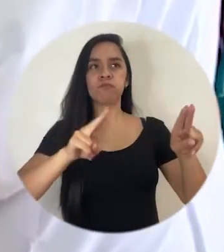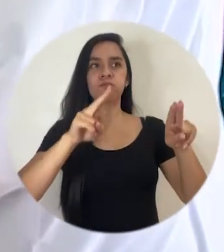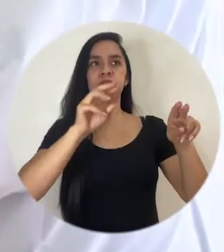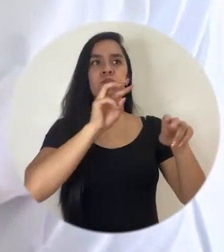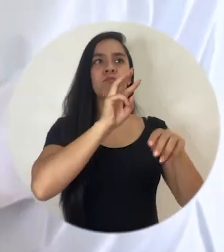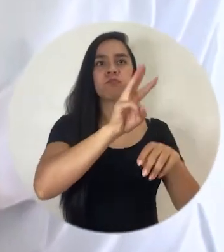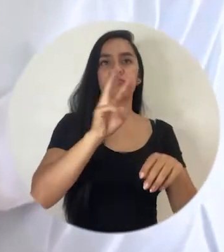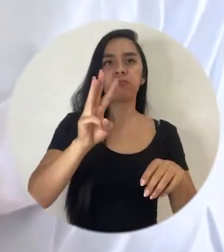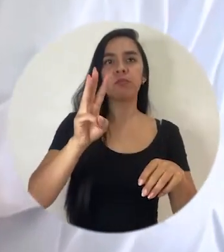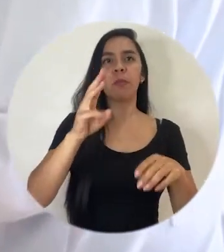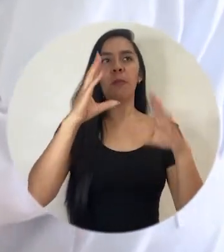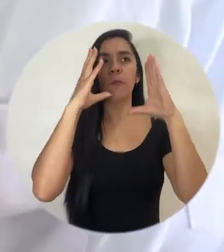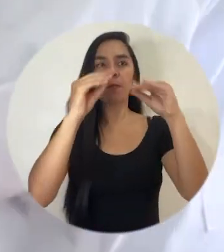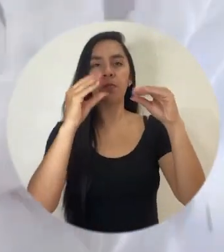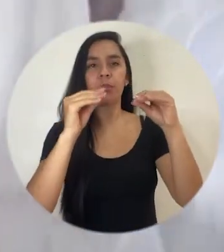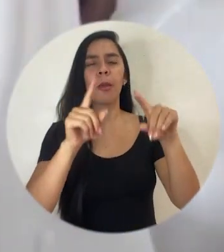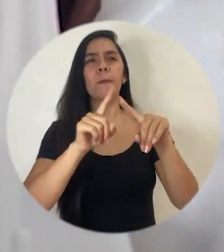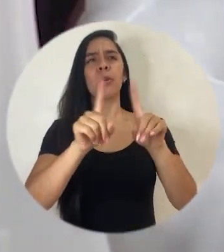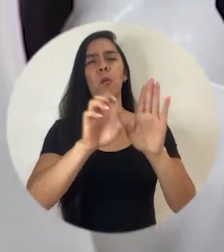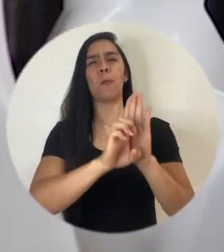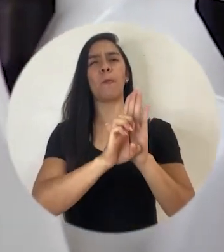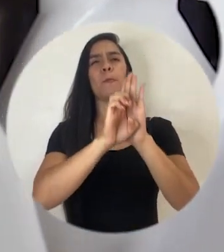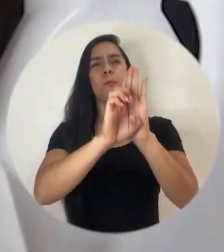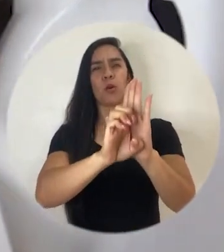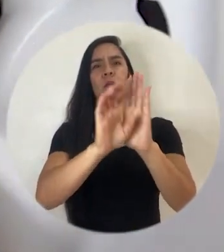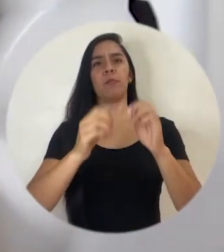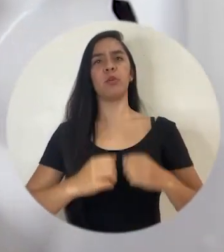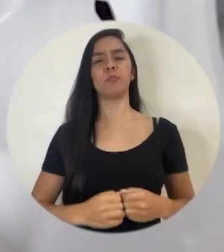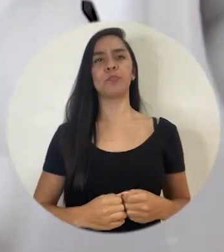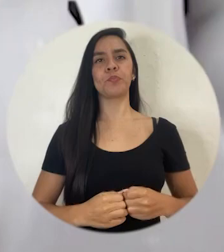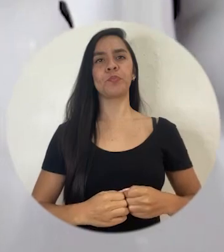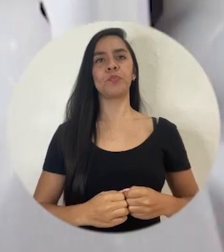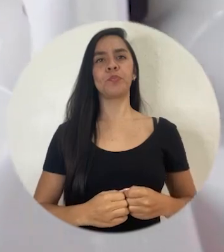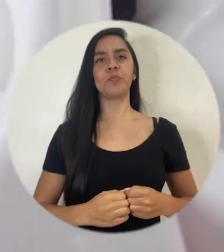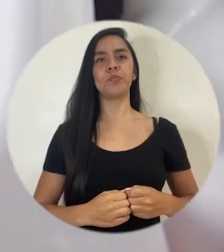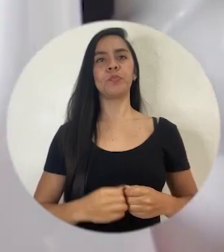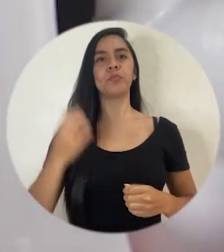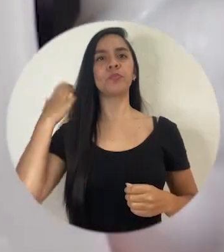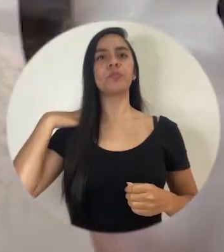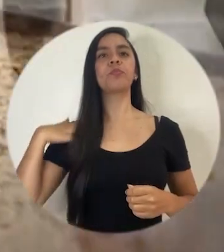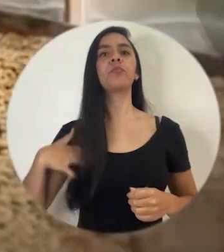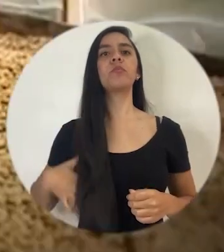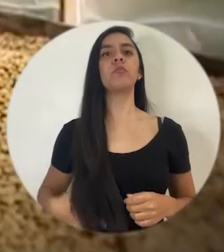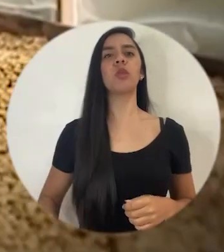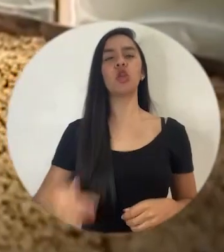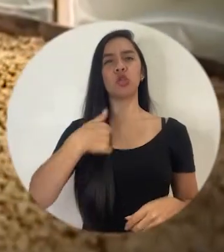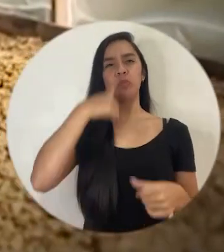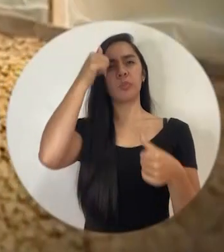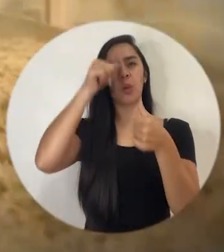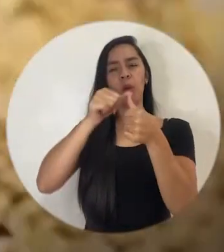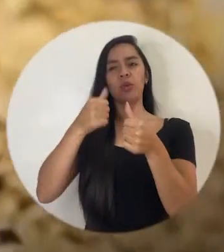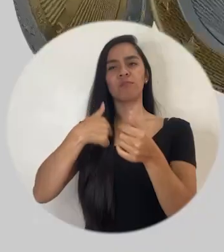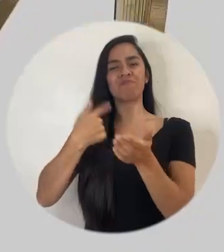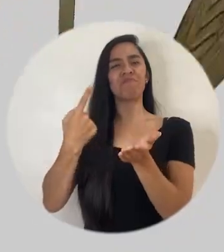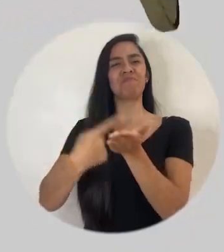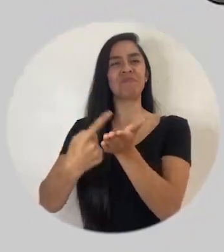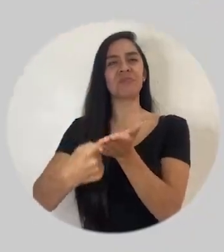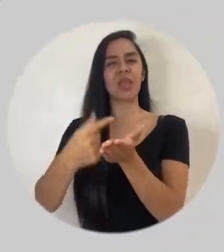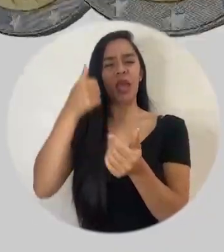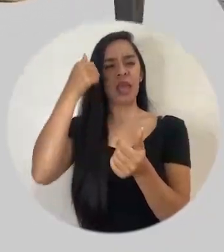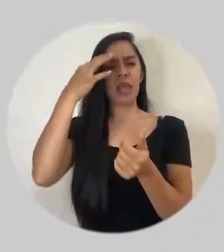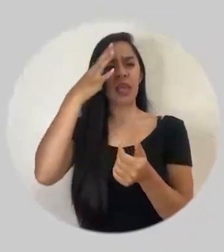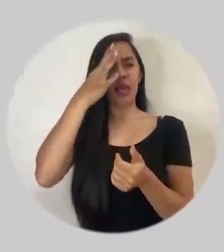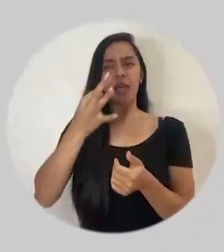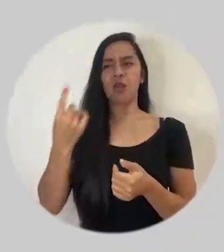la difusión de cierta información, pero, por ejemplo, le estábamos poniendo en la discusión, me acuerdo muy bien,